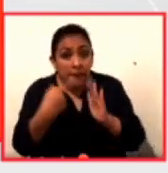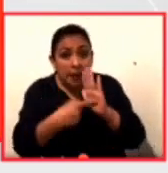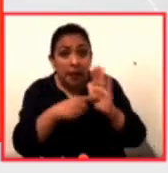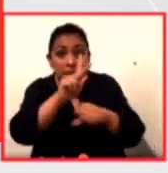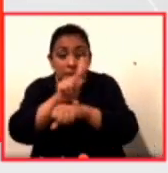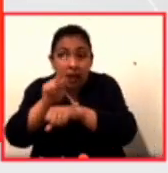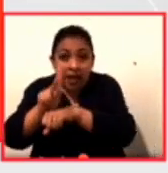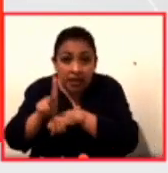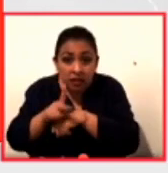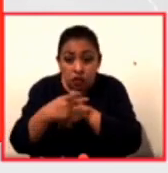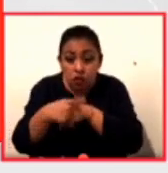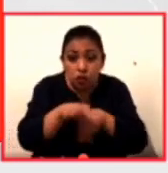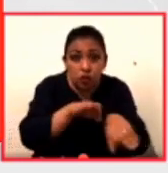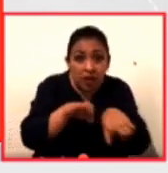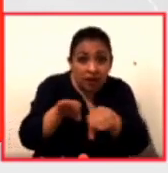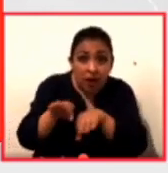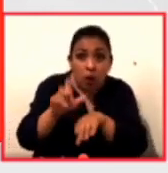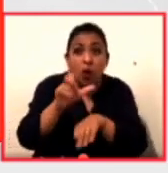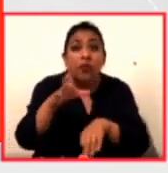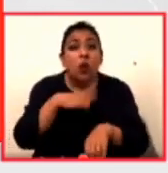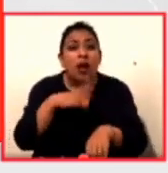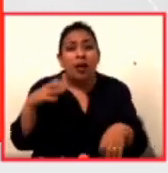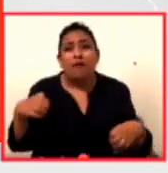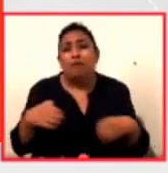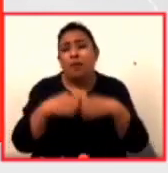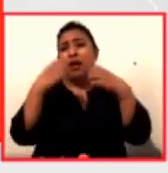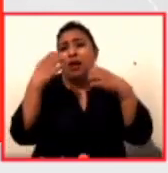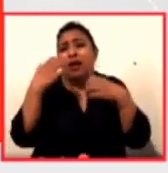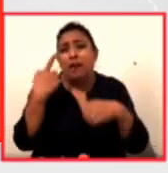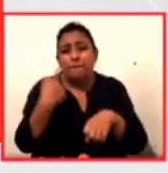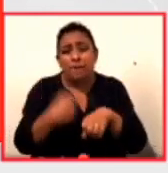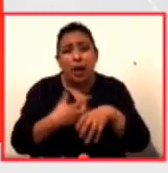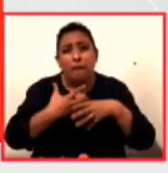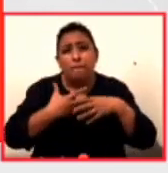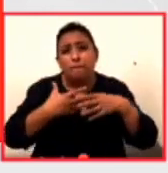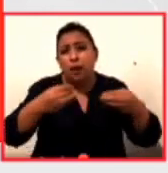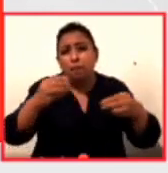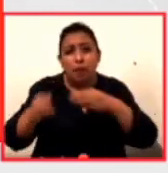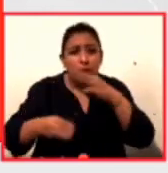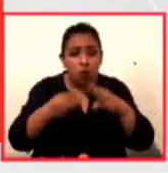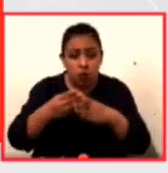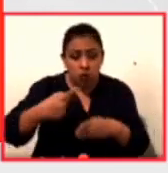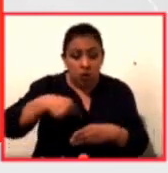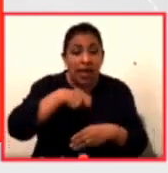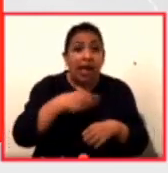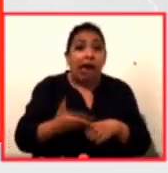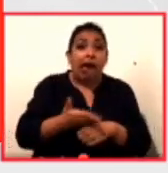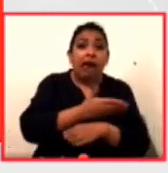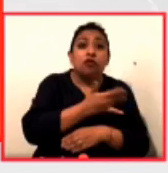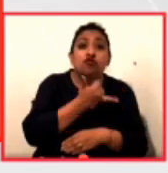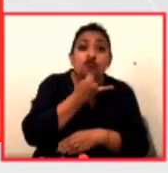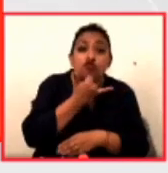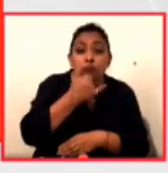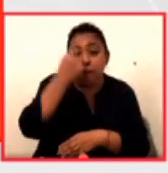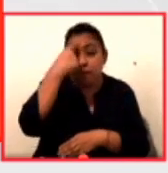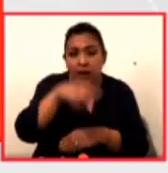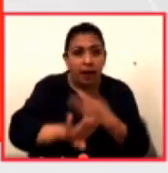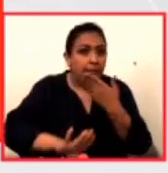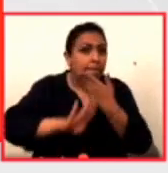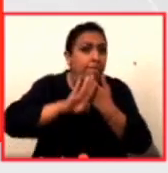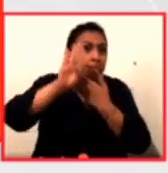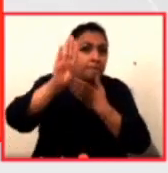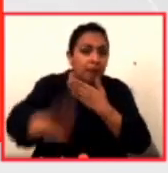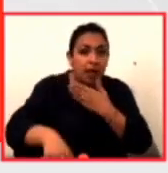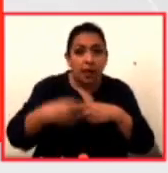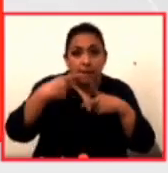haciendo no solamente cuando existe una pandemia sino que acciones se están tomando de manera preventiva para impedir que surjan este tipo